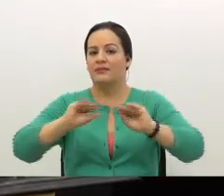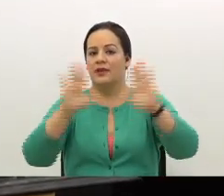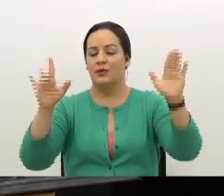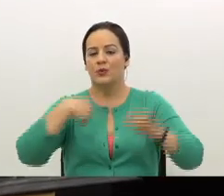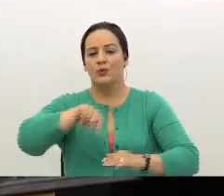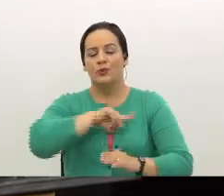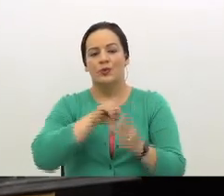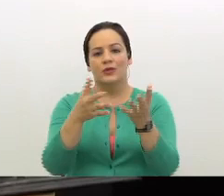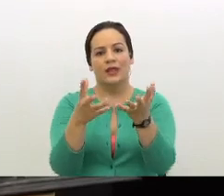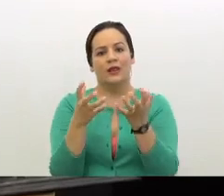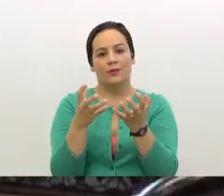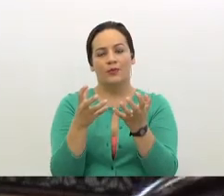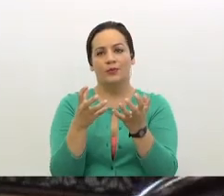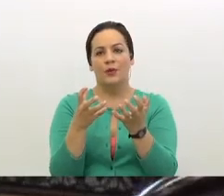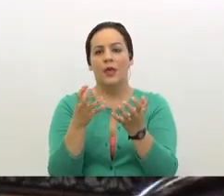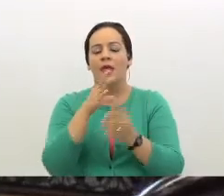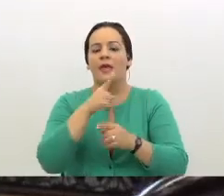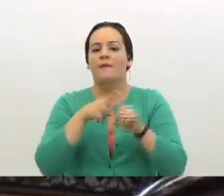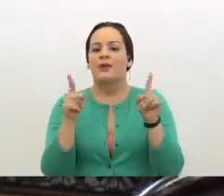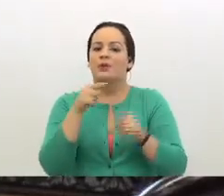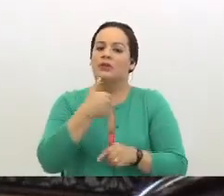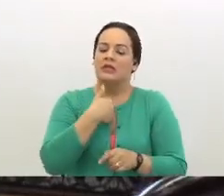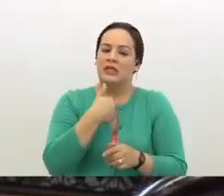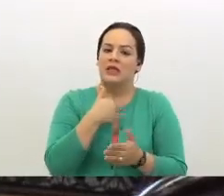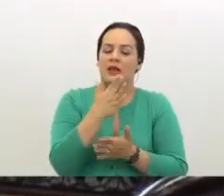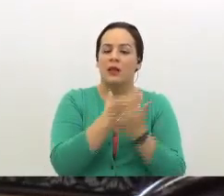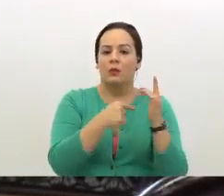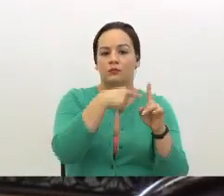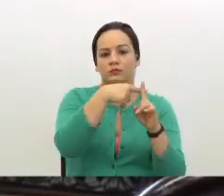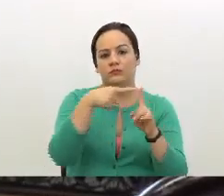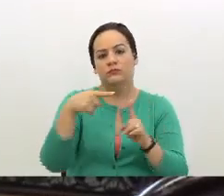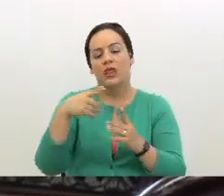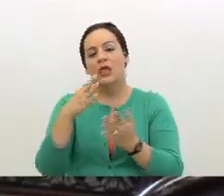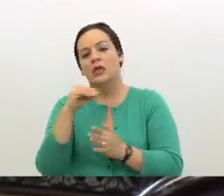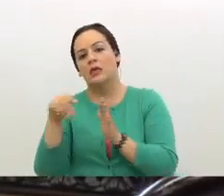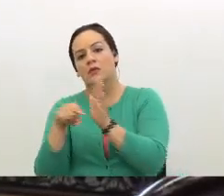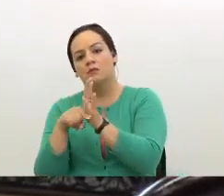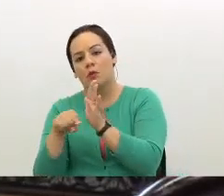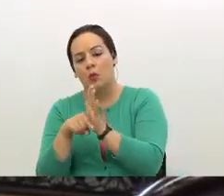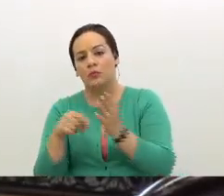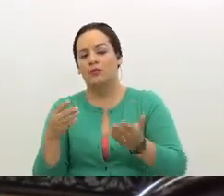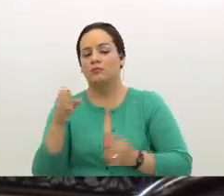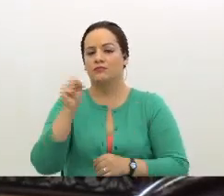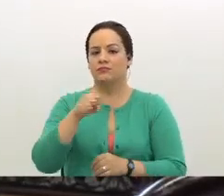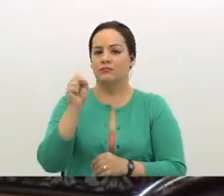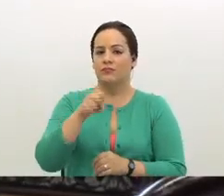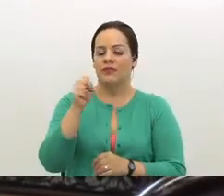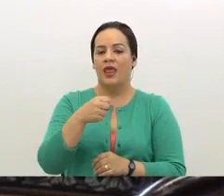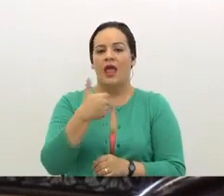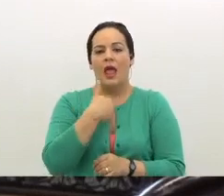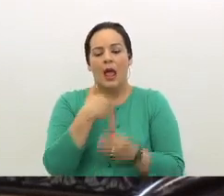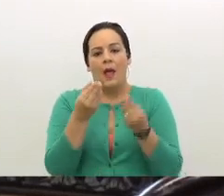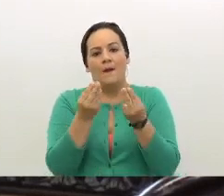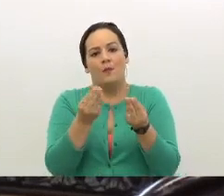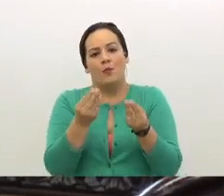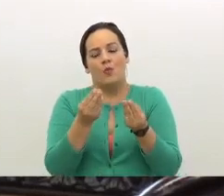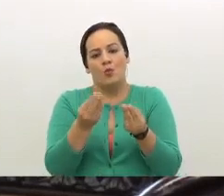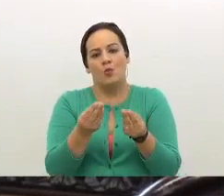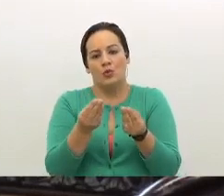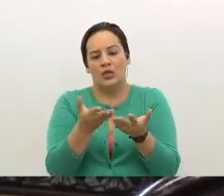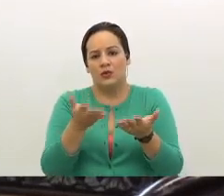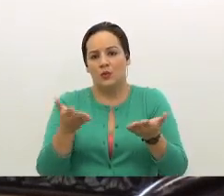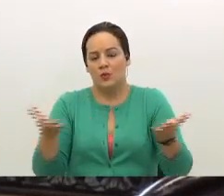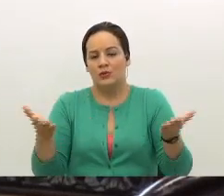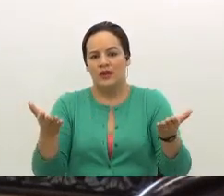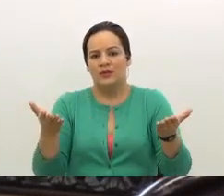Tiene sus pros y contra, es decir, hay mucho en juego y